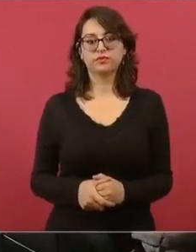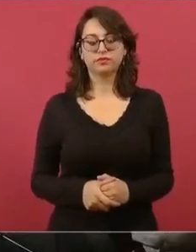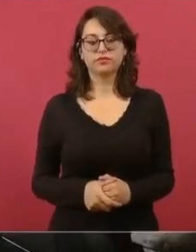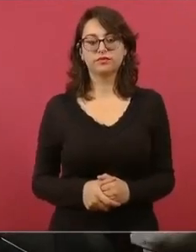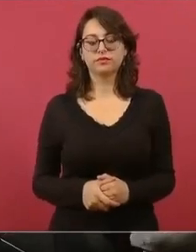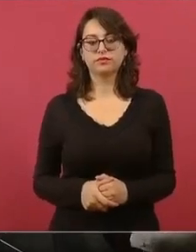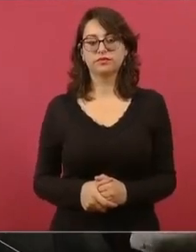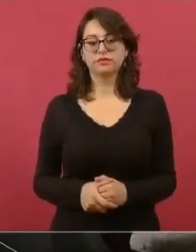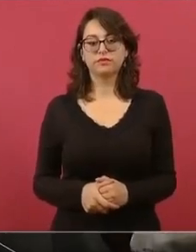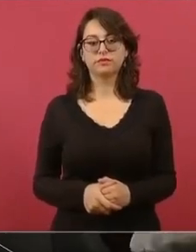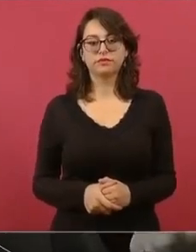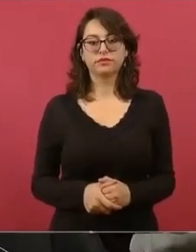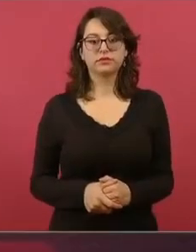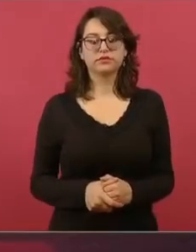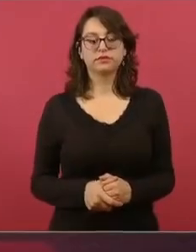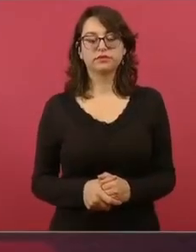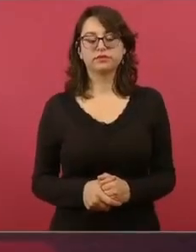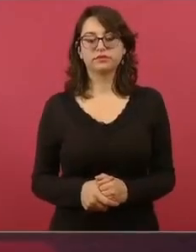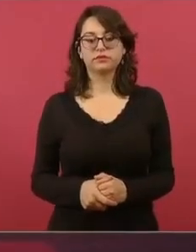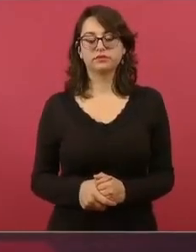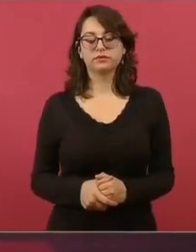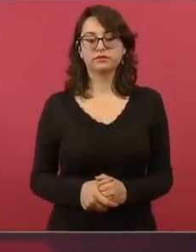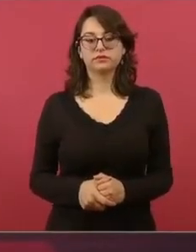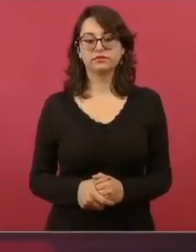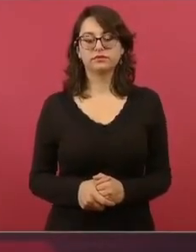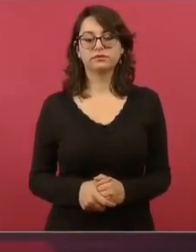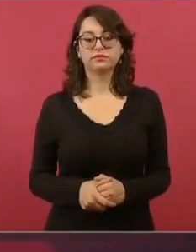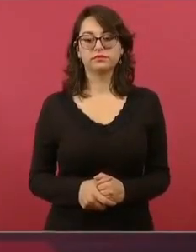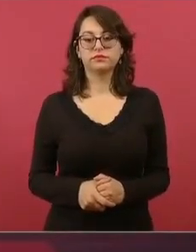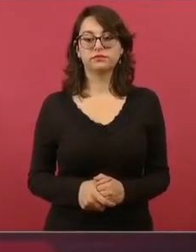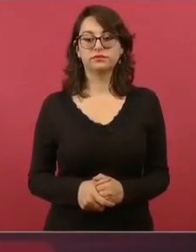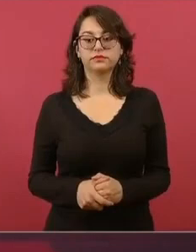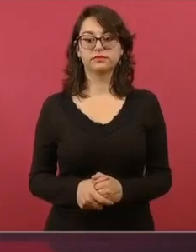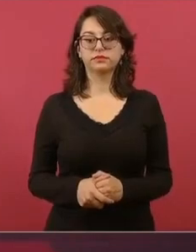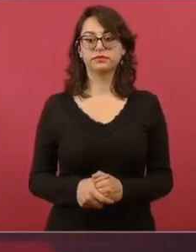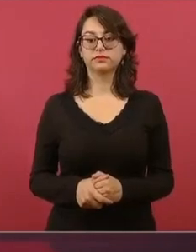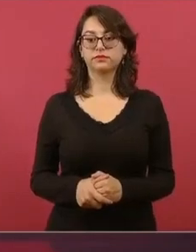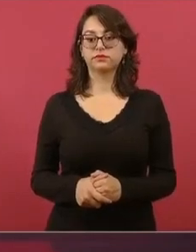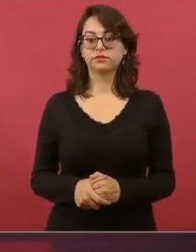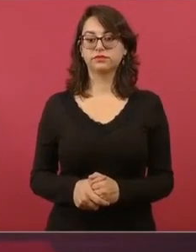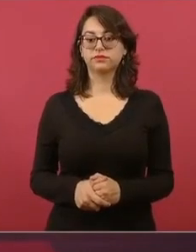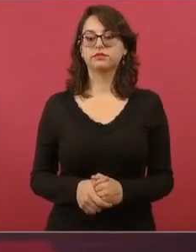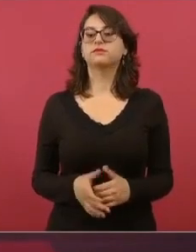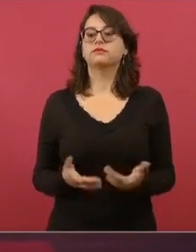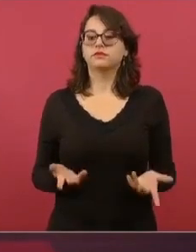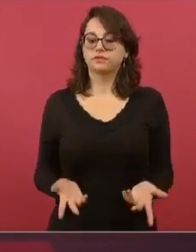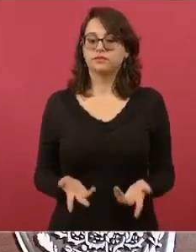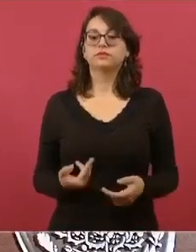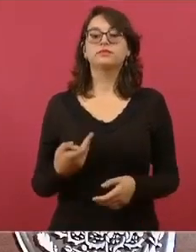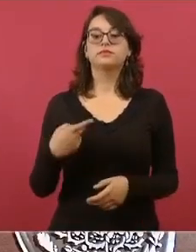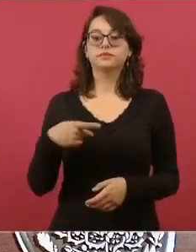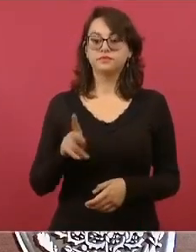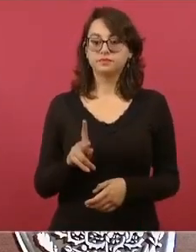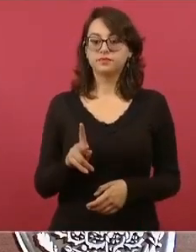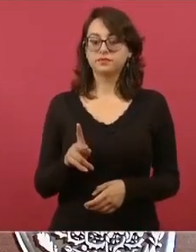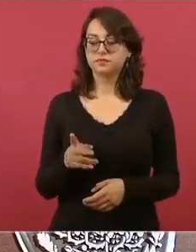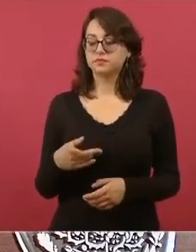también hay esa minoría de medios